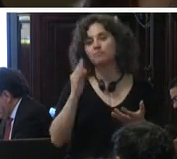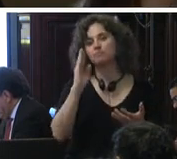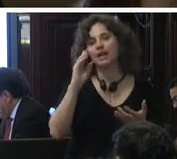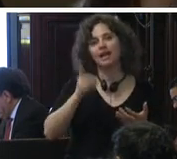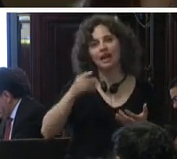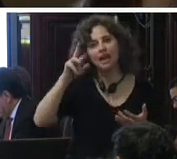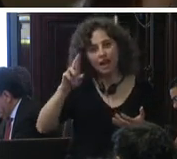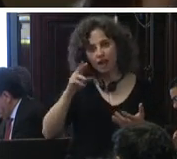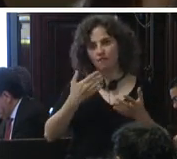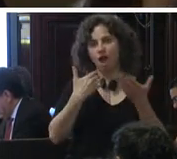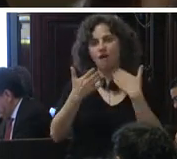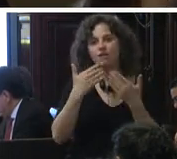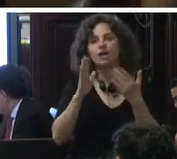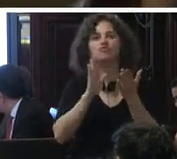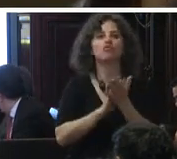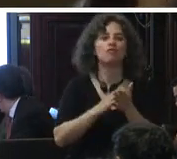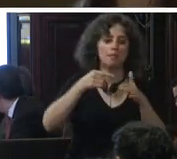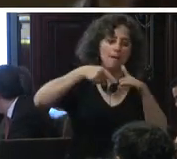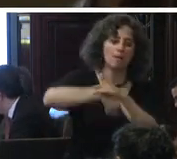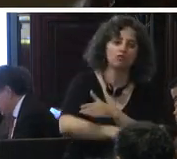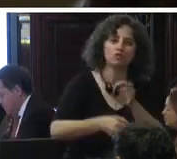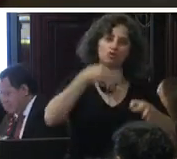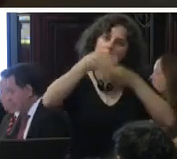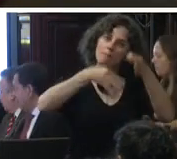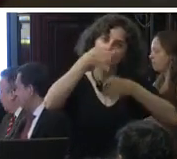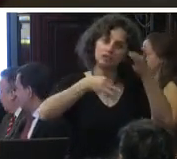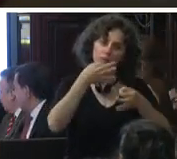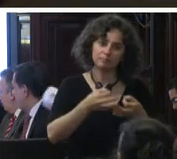ahondará en el carácter excepcional de la figura de prisión preventiva